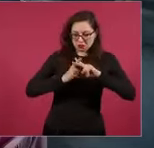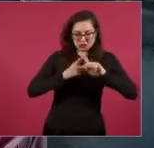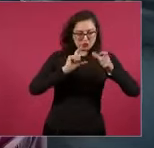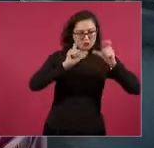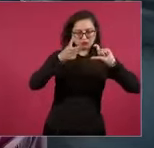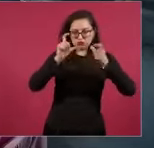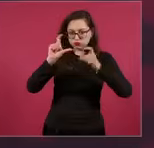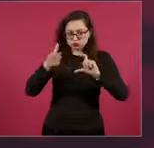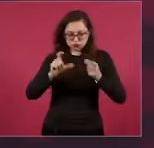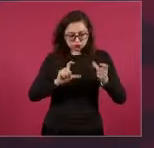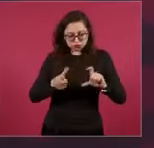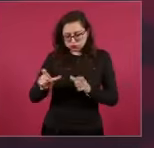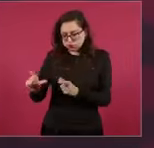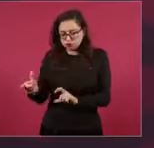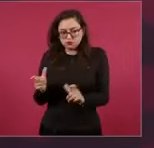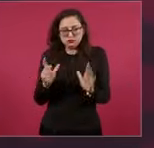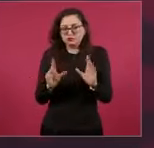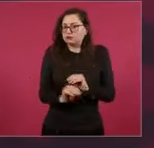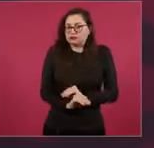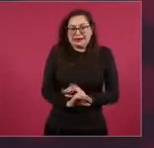es muy claro.